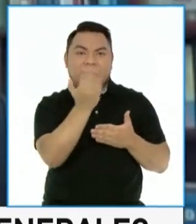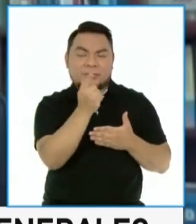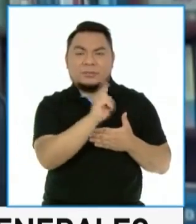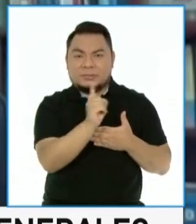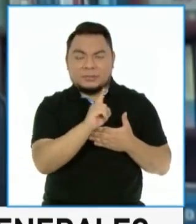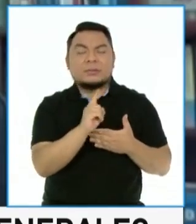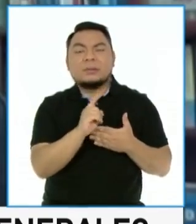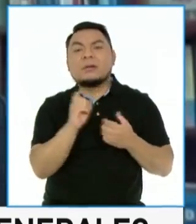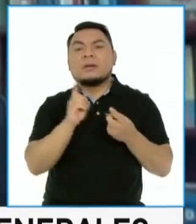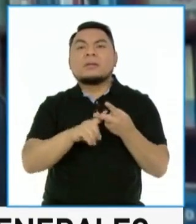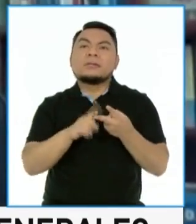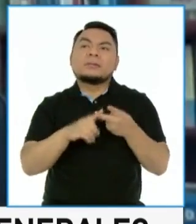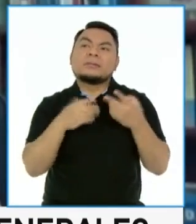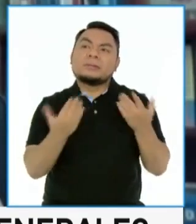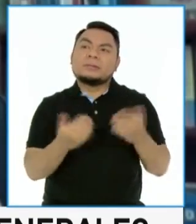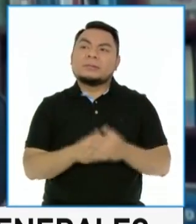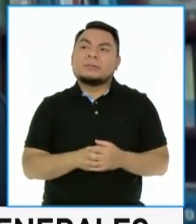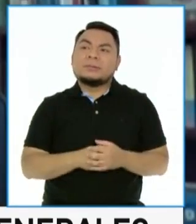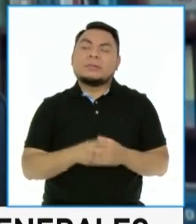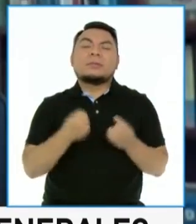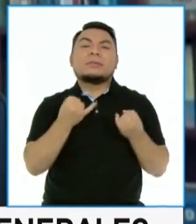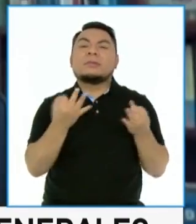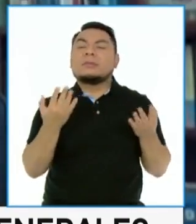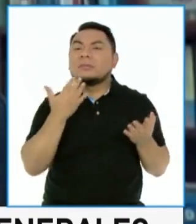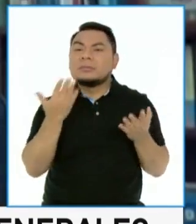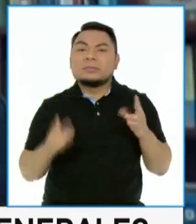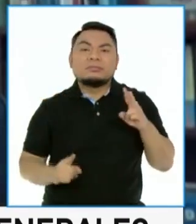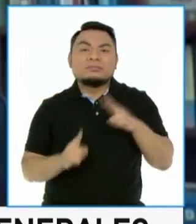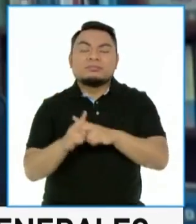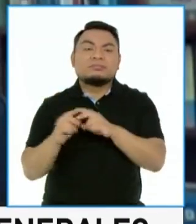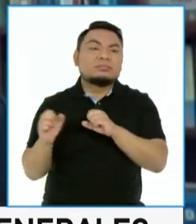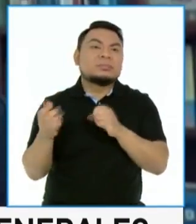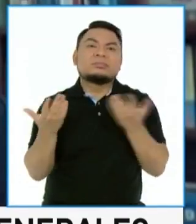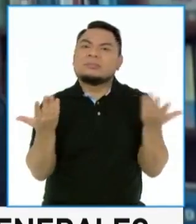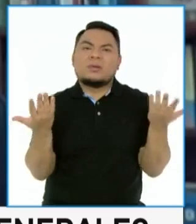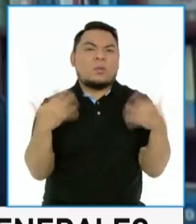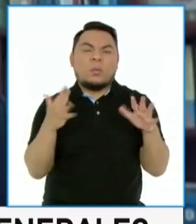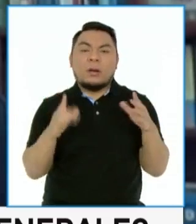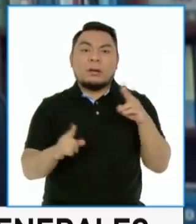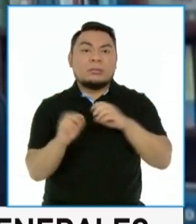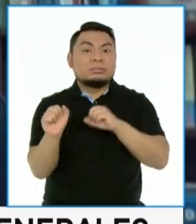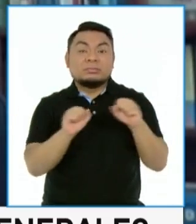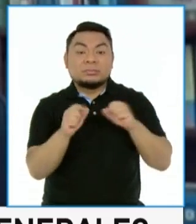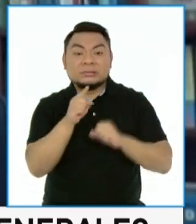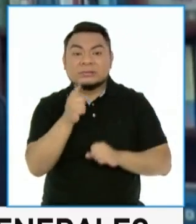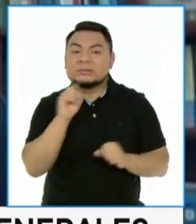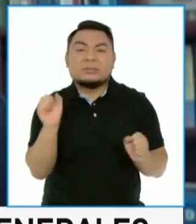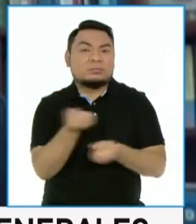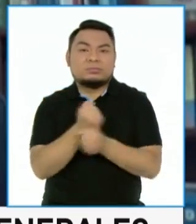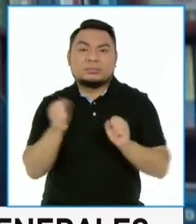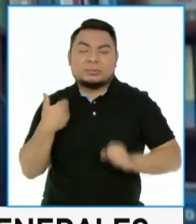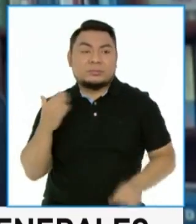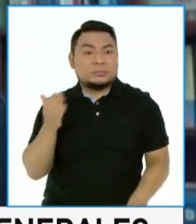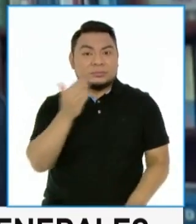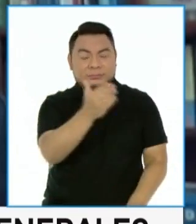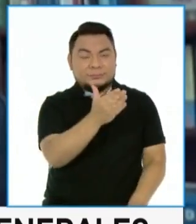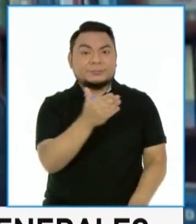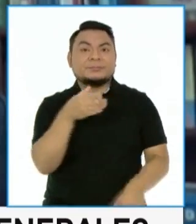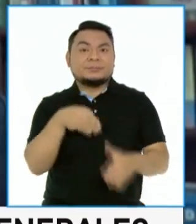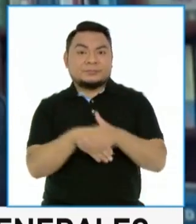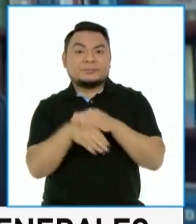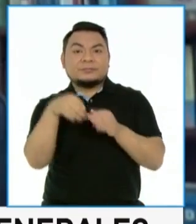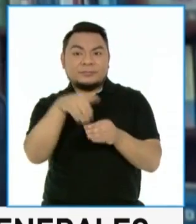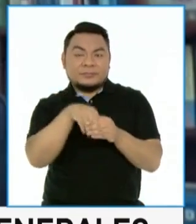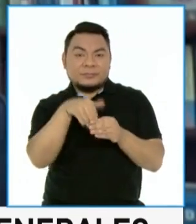surgido algún desastre natural, catástrofe que haya generado que se imposibilite el acceso al